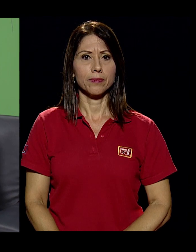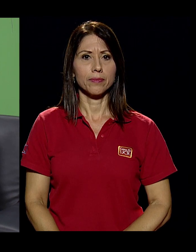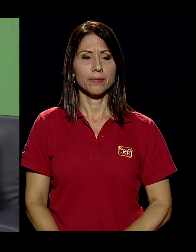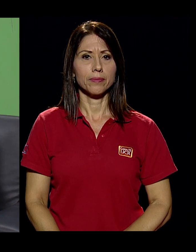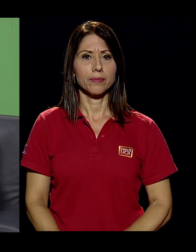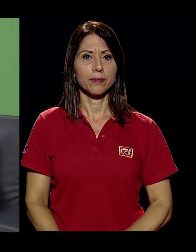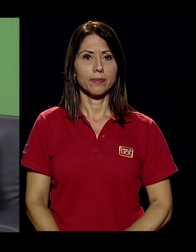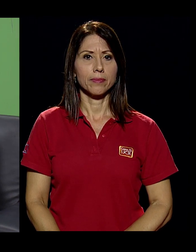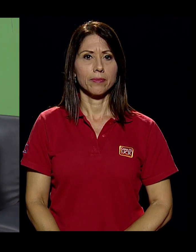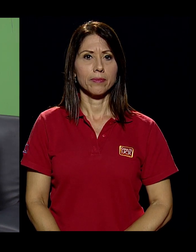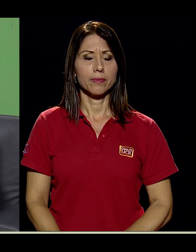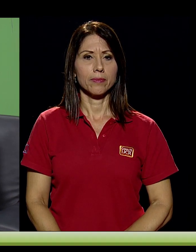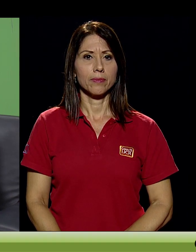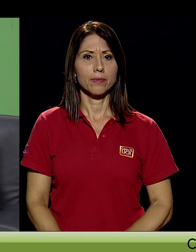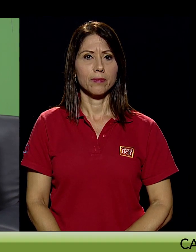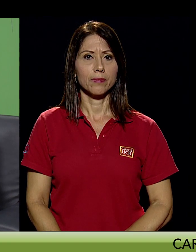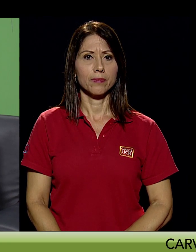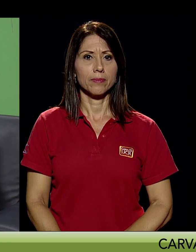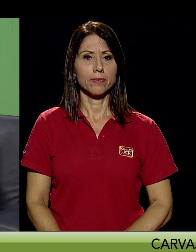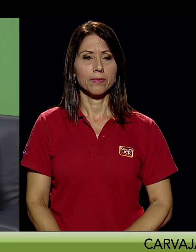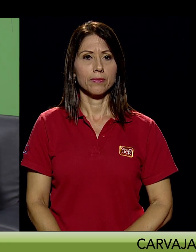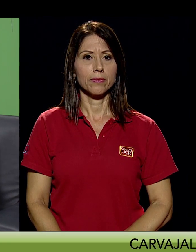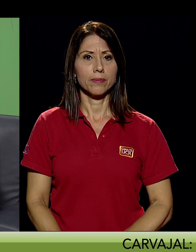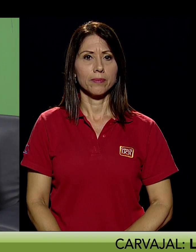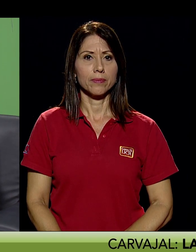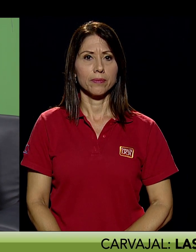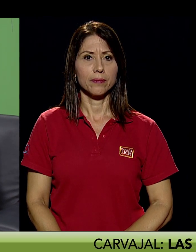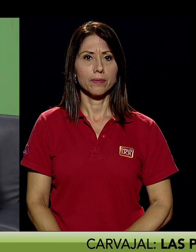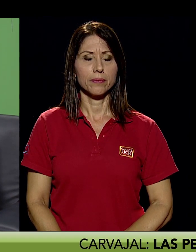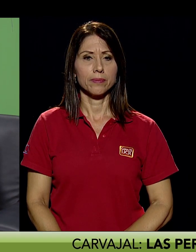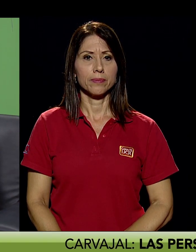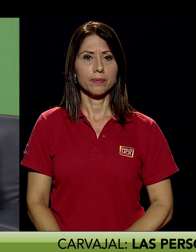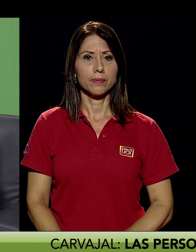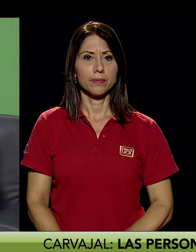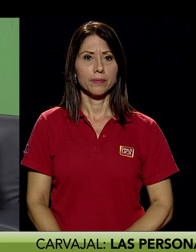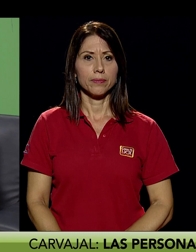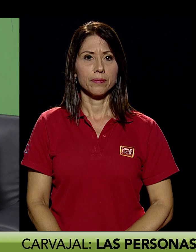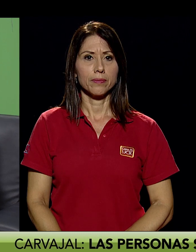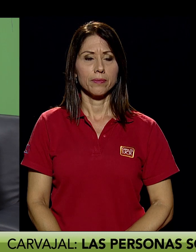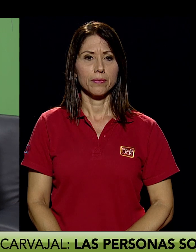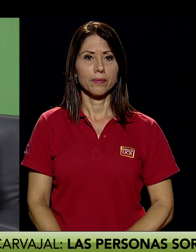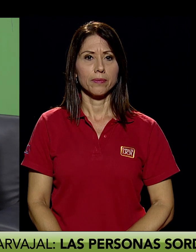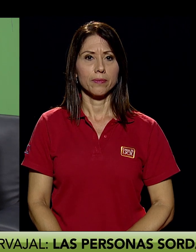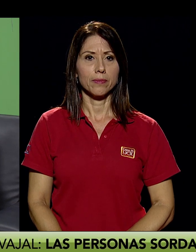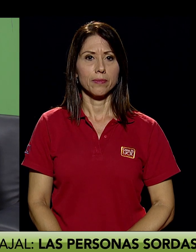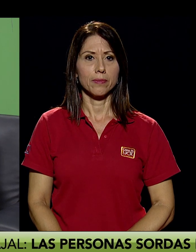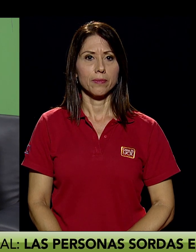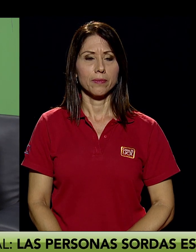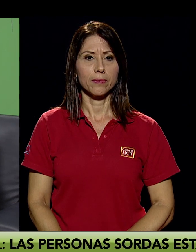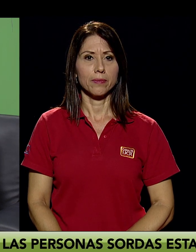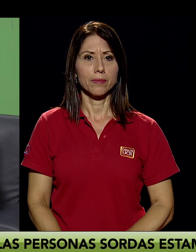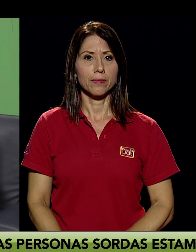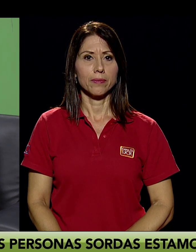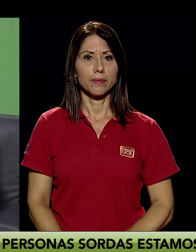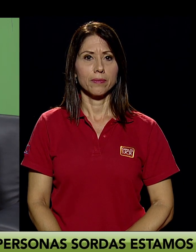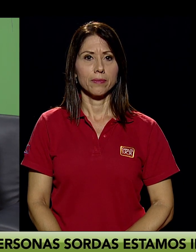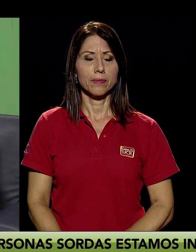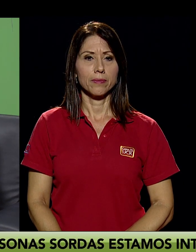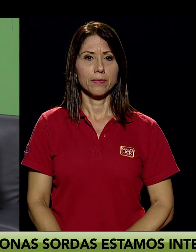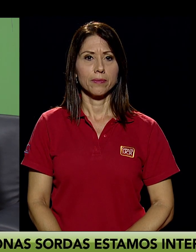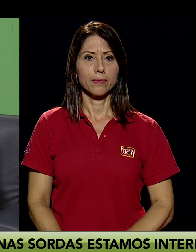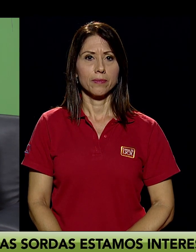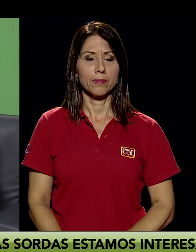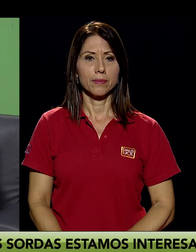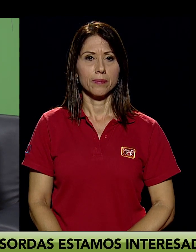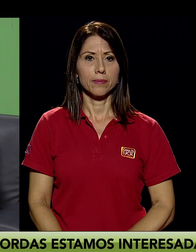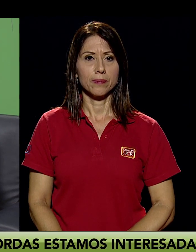Bueno, las personas sordas y las personas oyentes tenemos una cultura diferente, ¿verdad?, lógicamente.